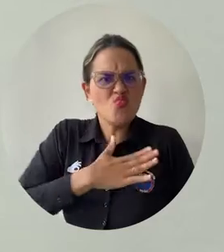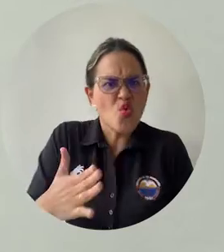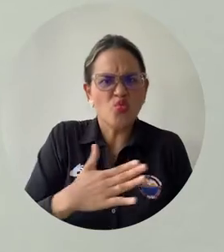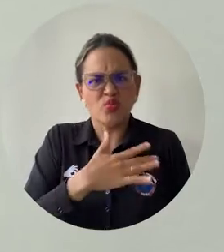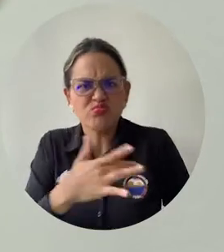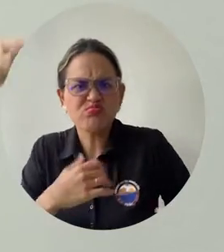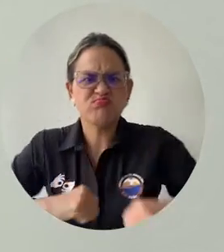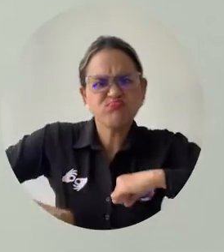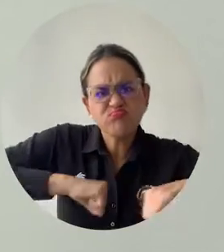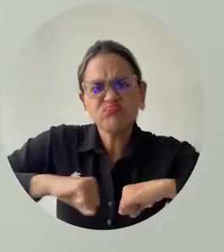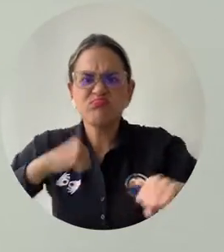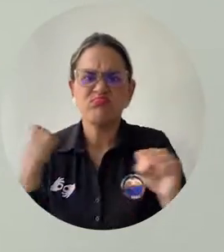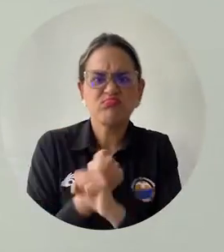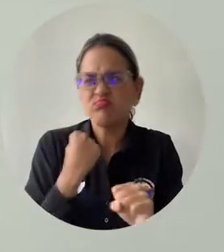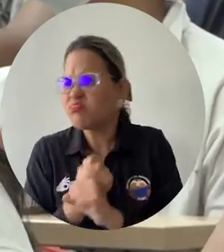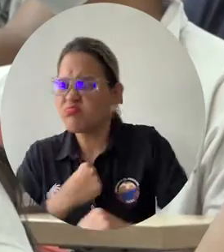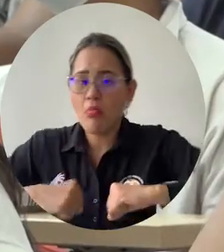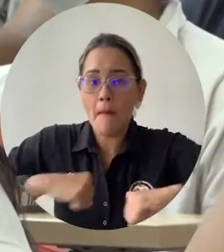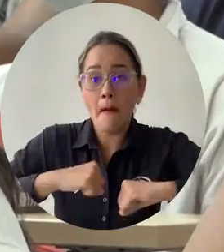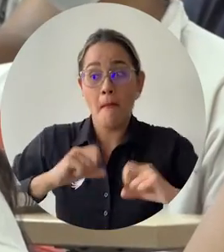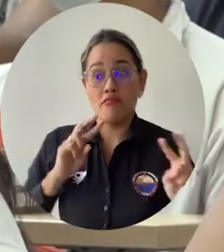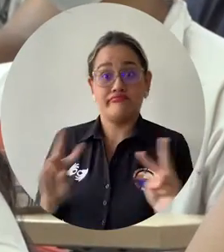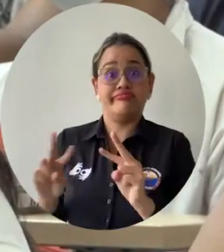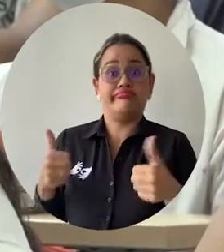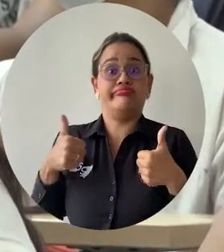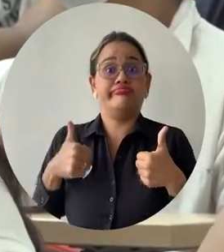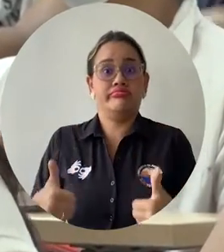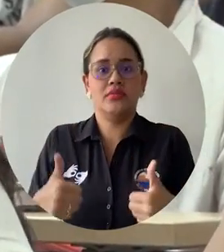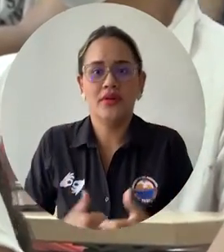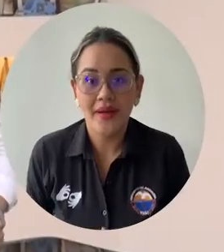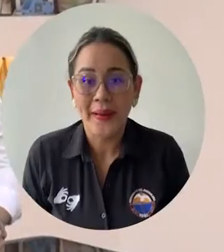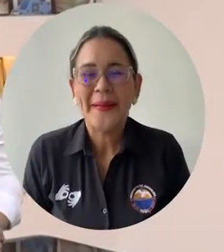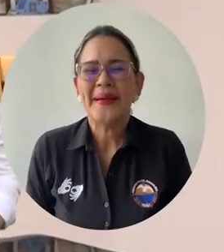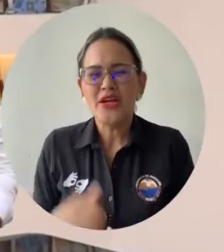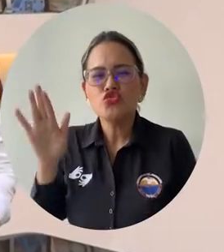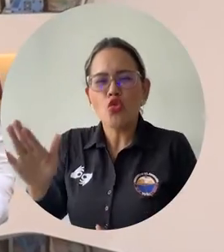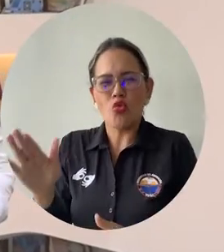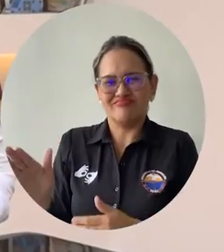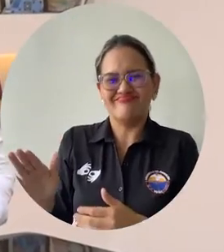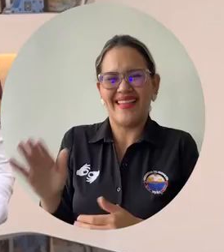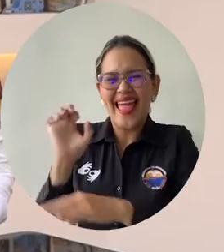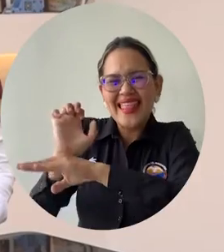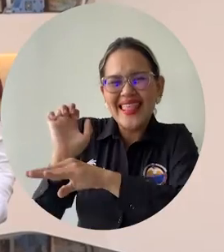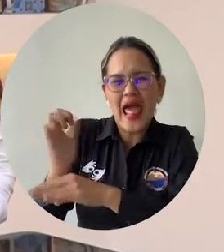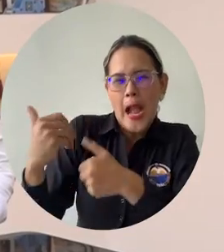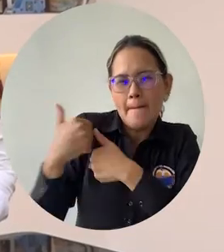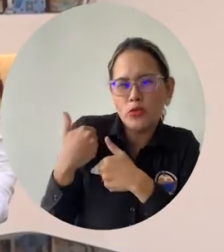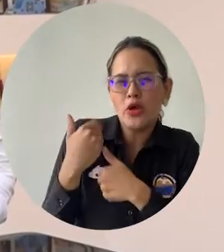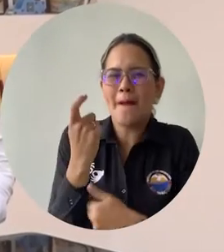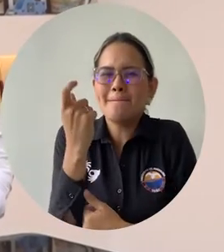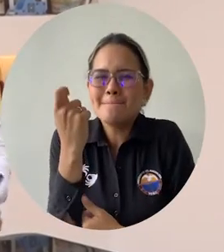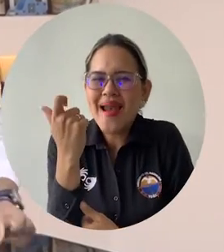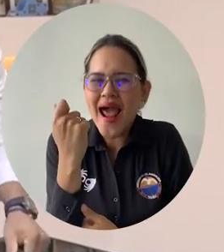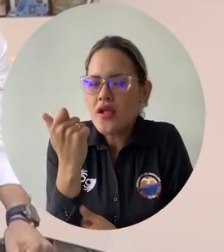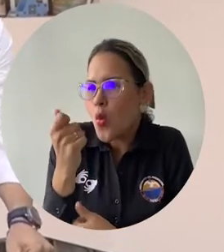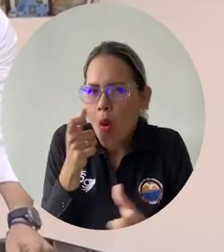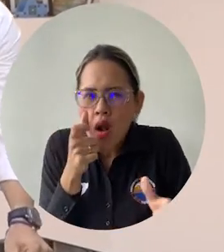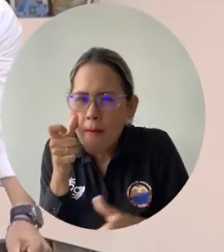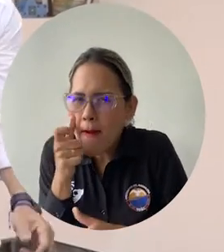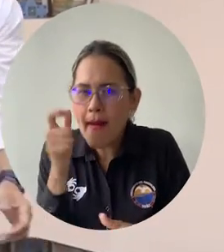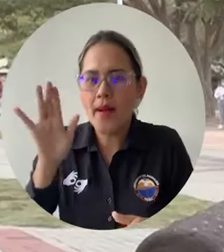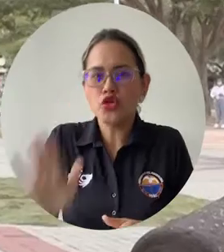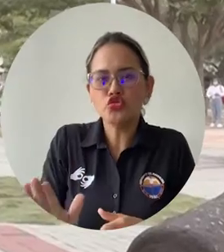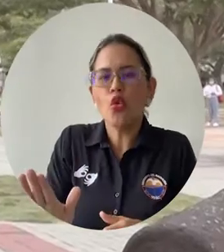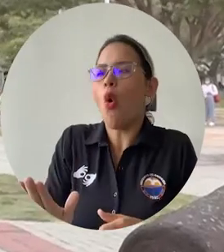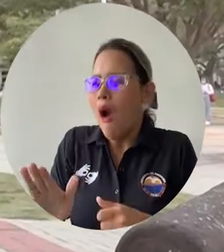comunidad que ve con buenos ojos el ejercicio de su gestión es muy disiente. Este órgano, que se encarga de ejercer control fiscal en instituciones